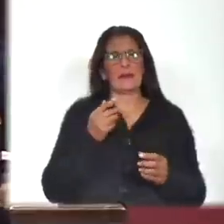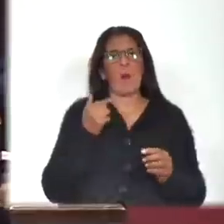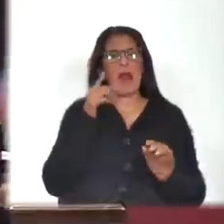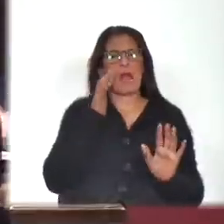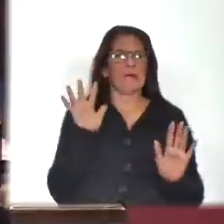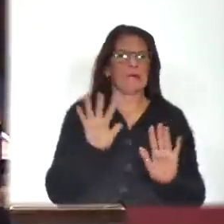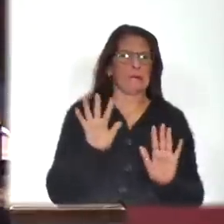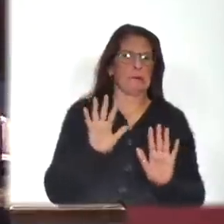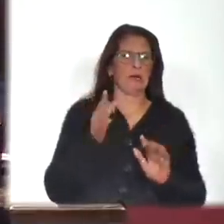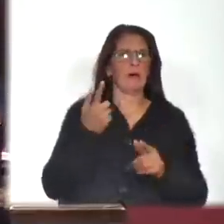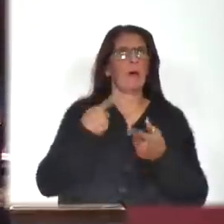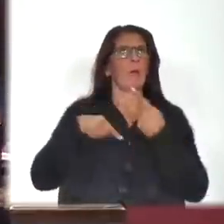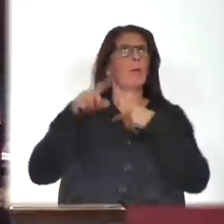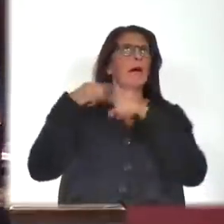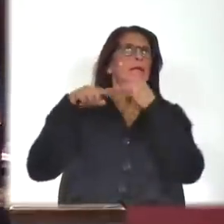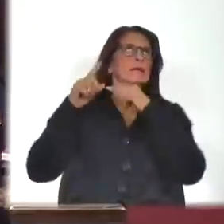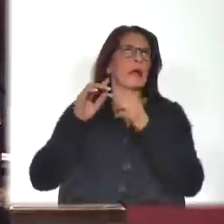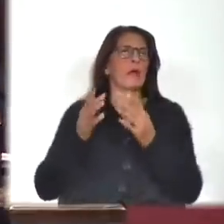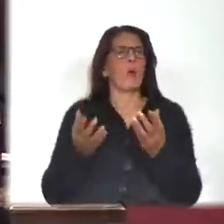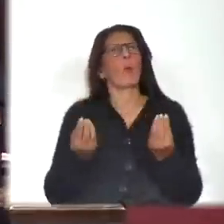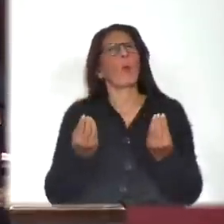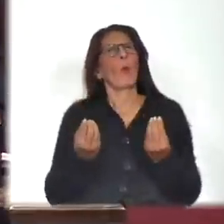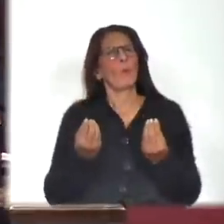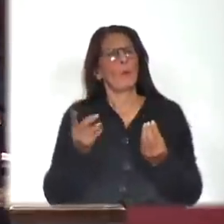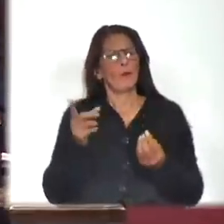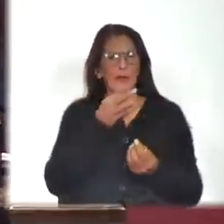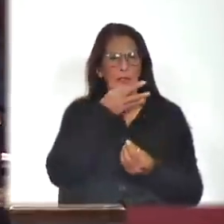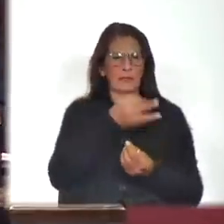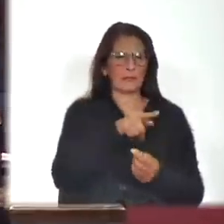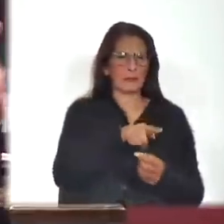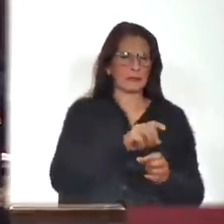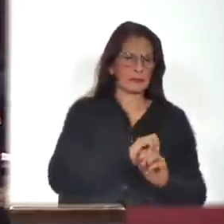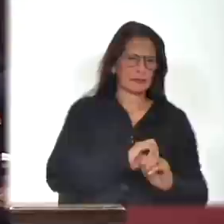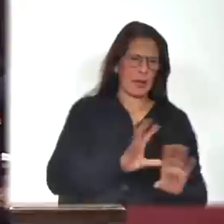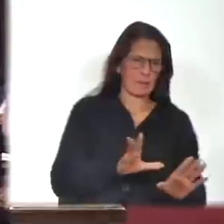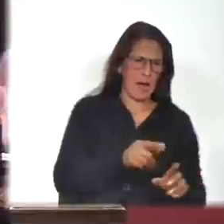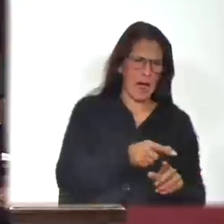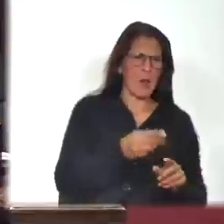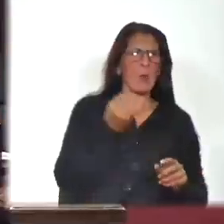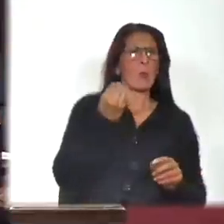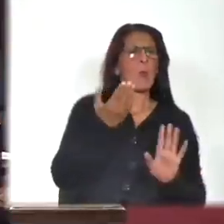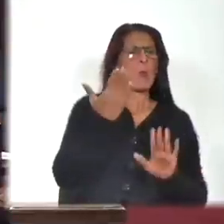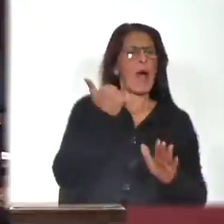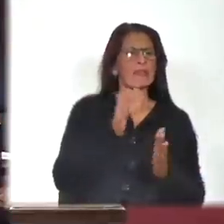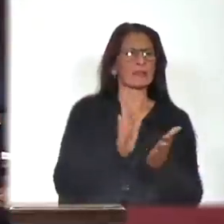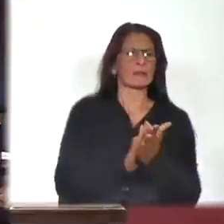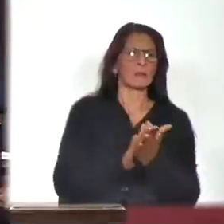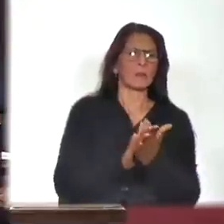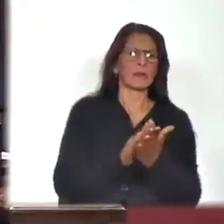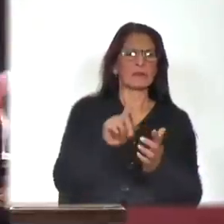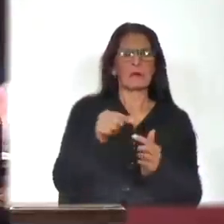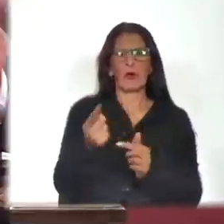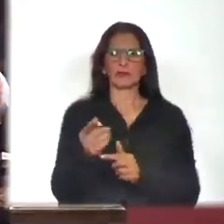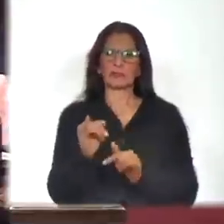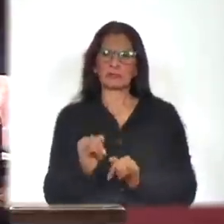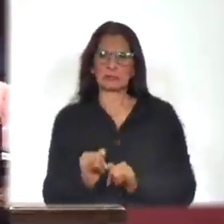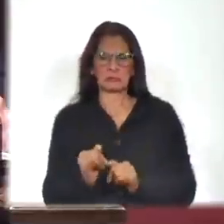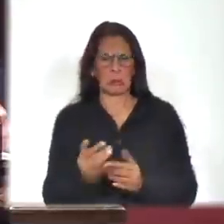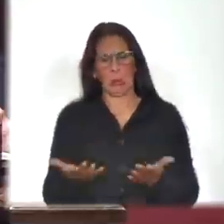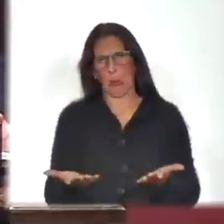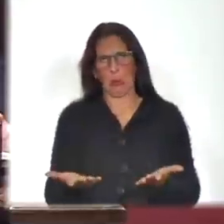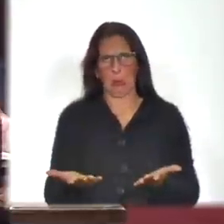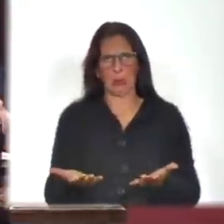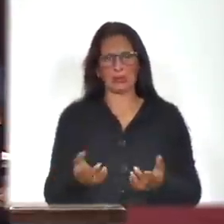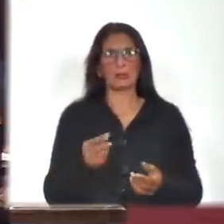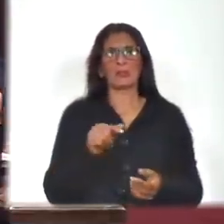a actuaciones pasadas y decir, ¿cómo? Los que dicen que esto está mal, ¿cómo aplaudieron aquello otro? Y no voy a